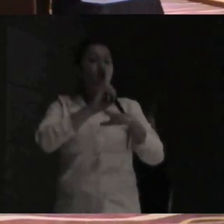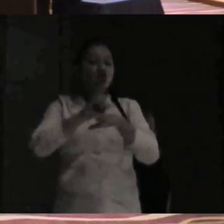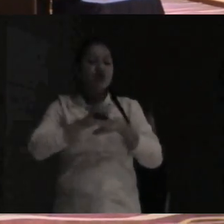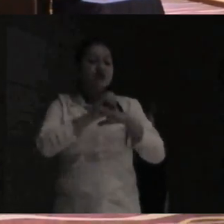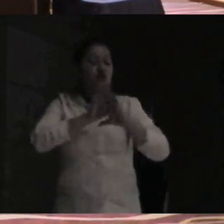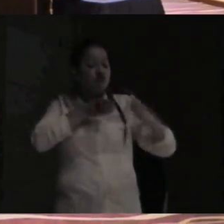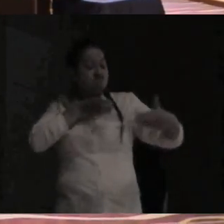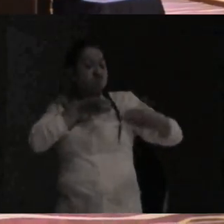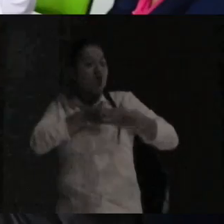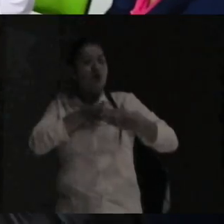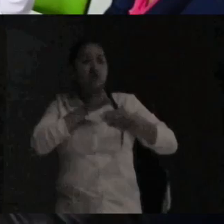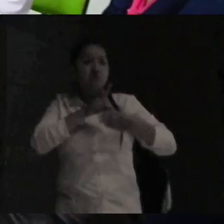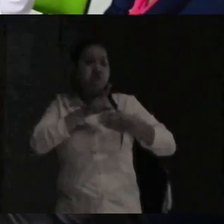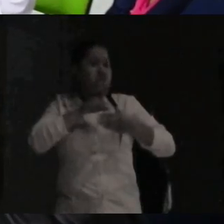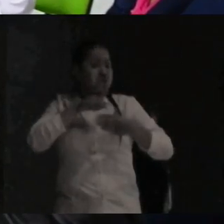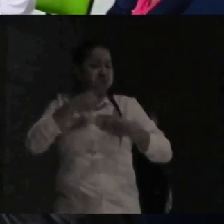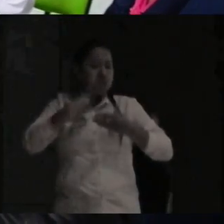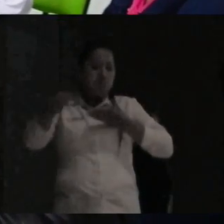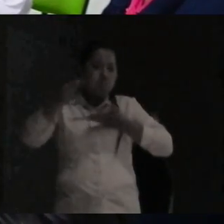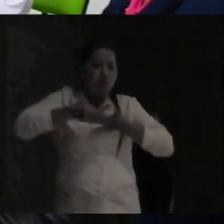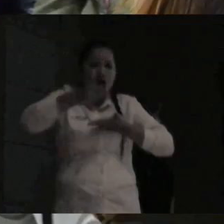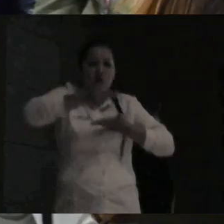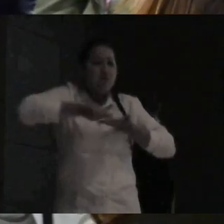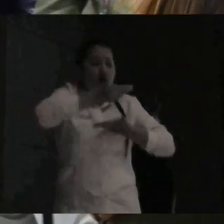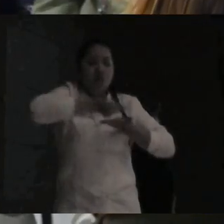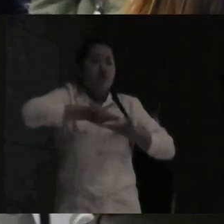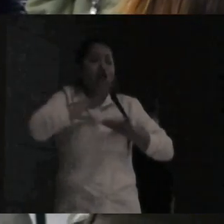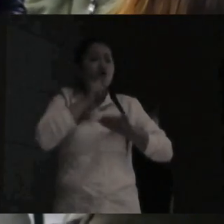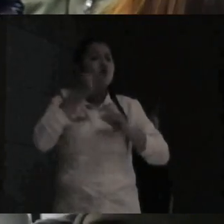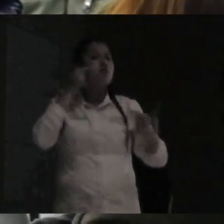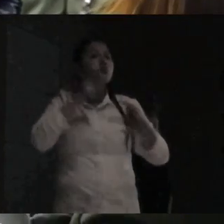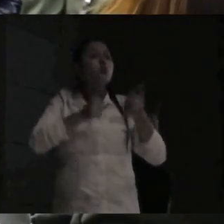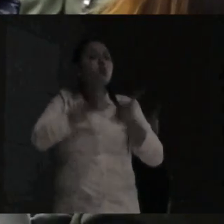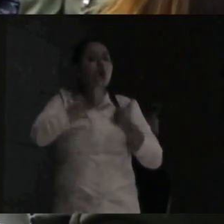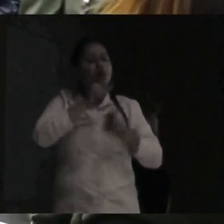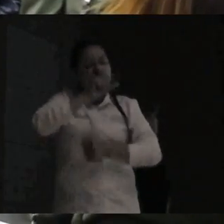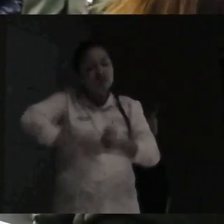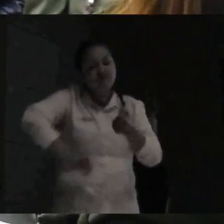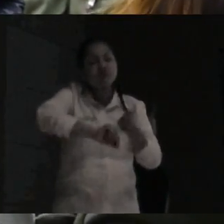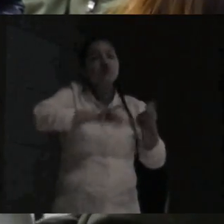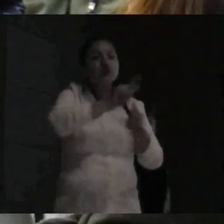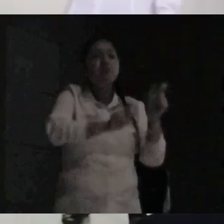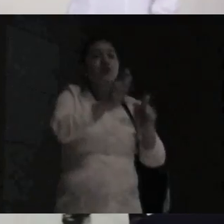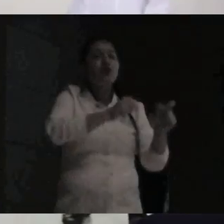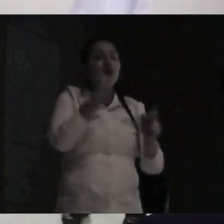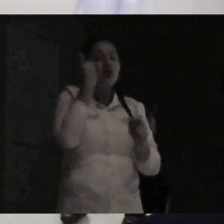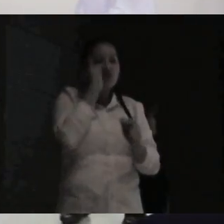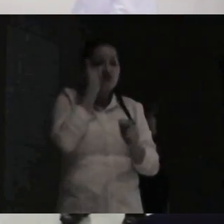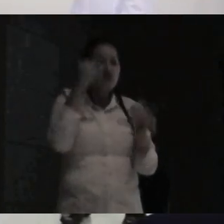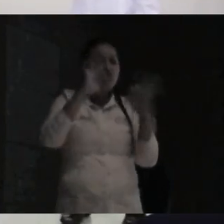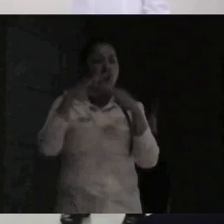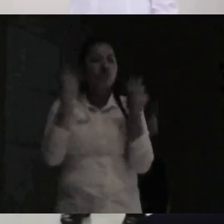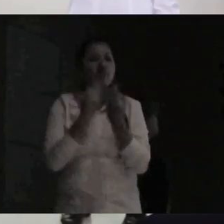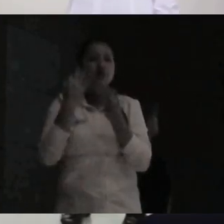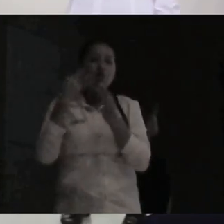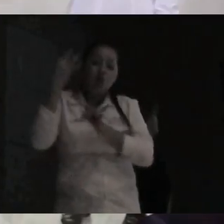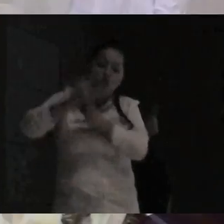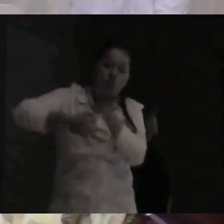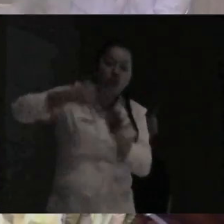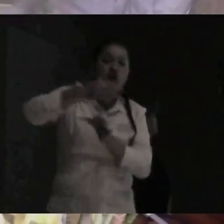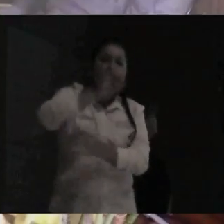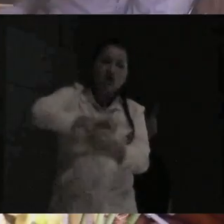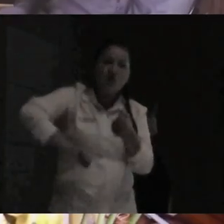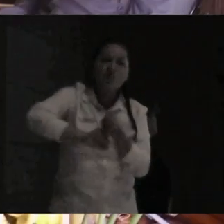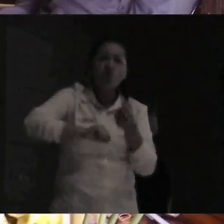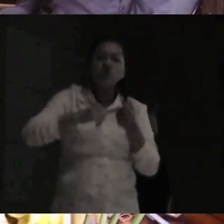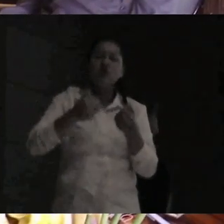cuyo objetivo es apoyar a pacientes, familiares y cuidadores a enfrentar la enfermedad con la mejor calidad